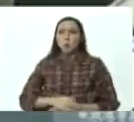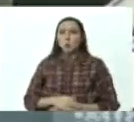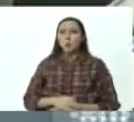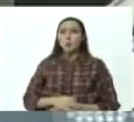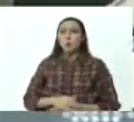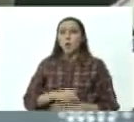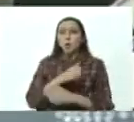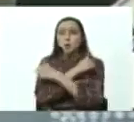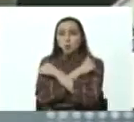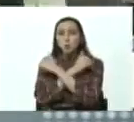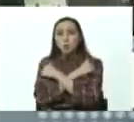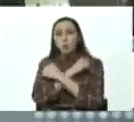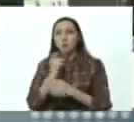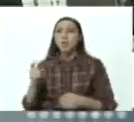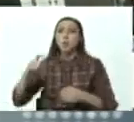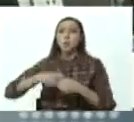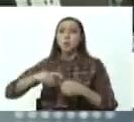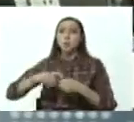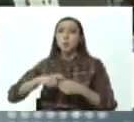incorporado.